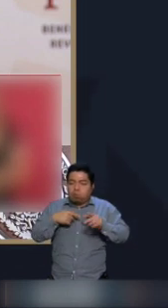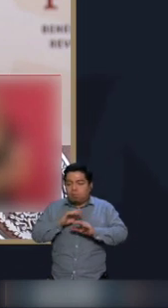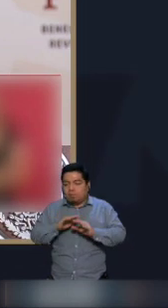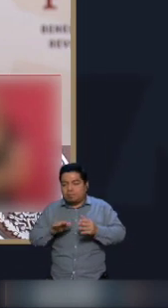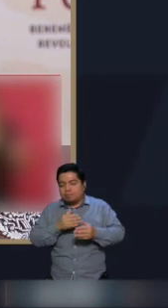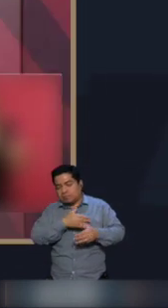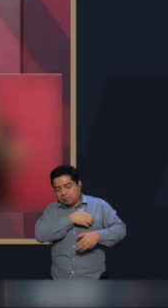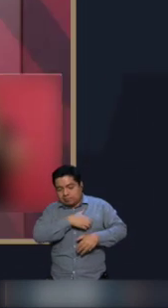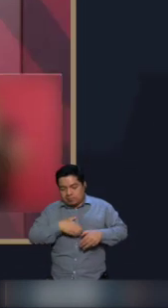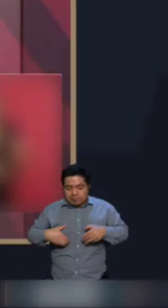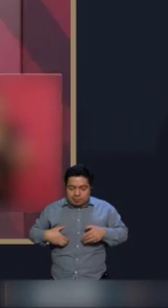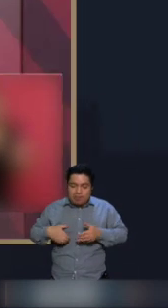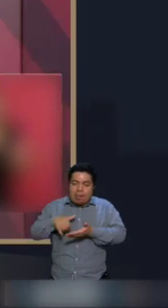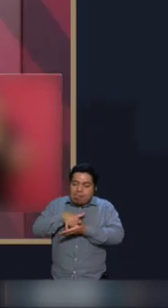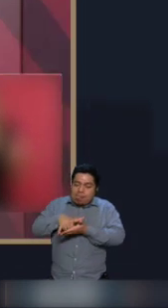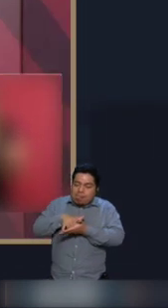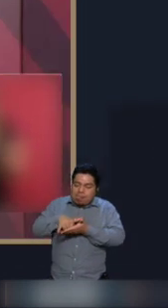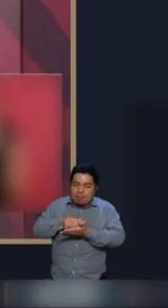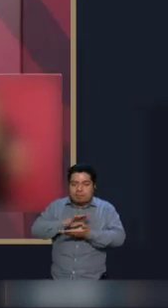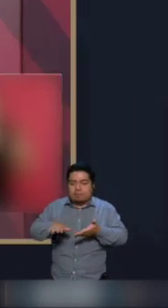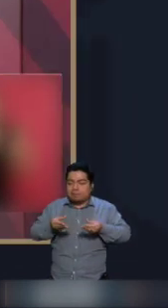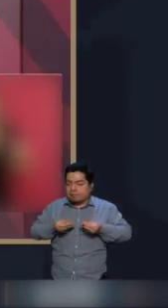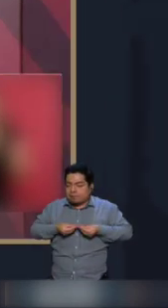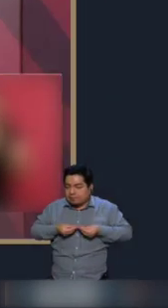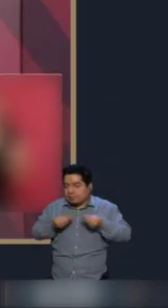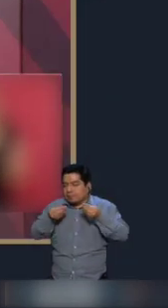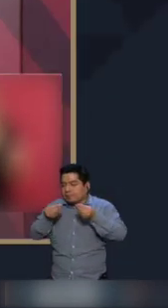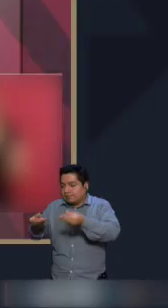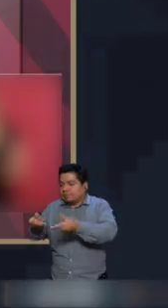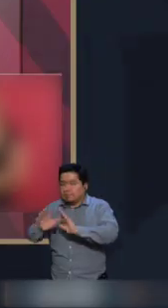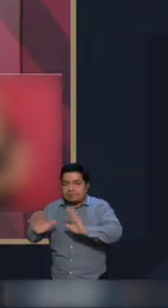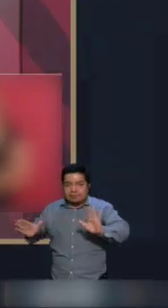la banda para entregarla.